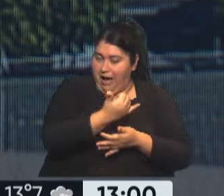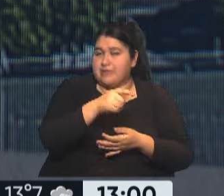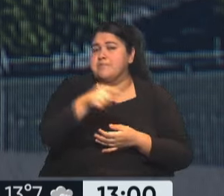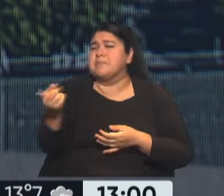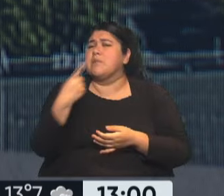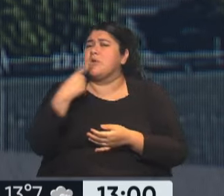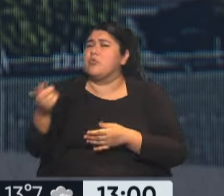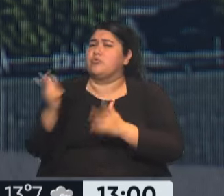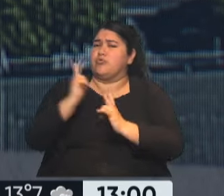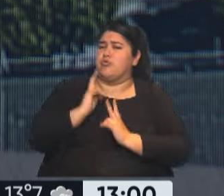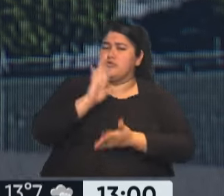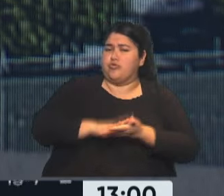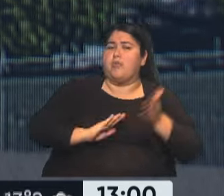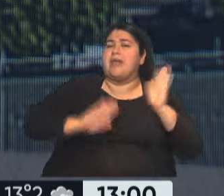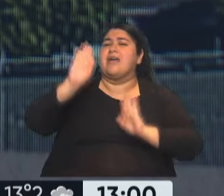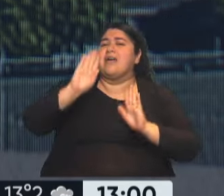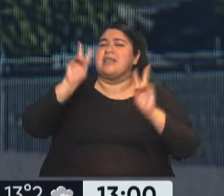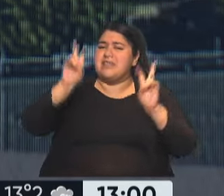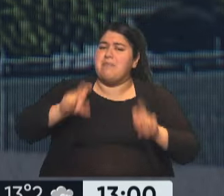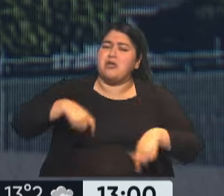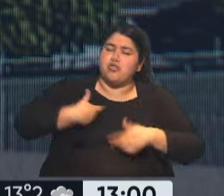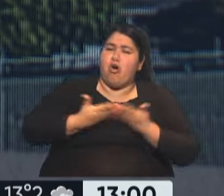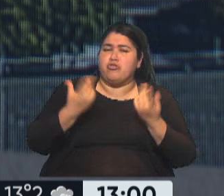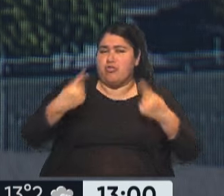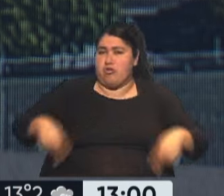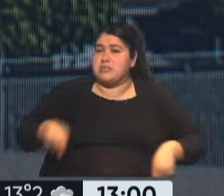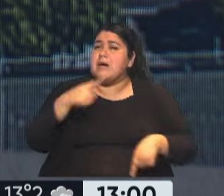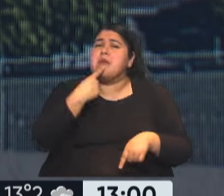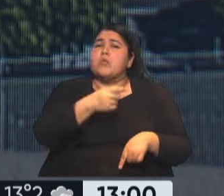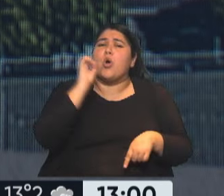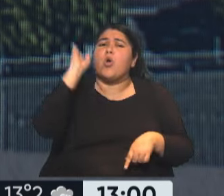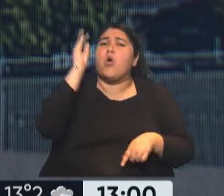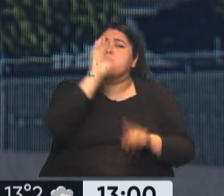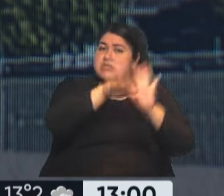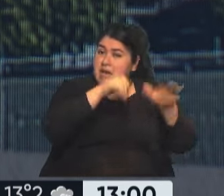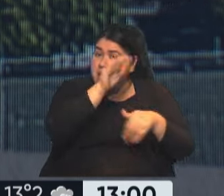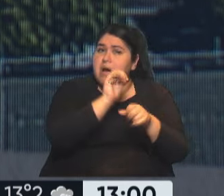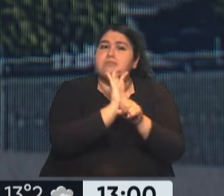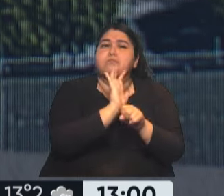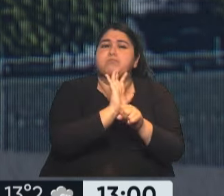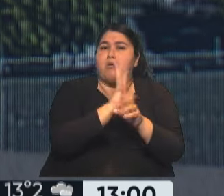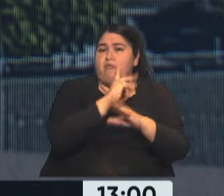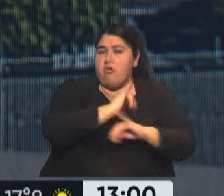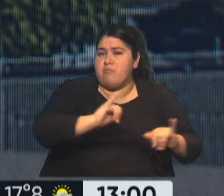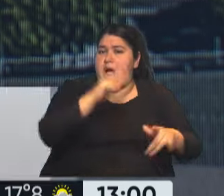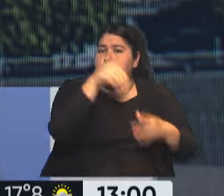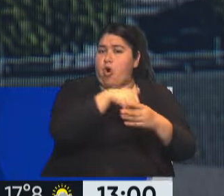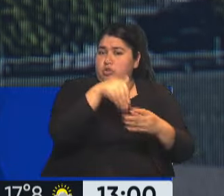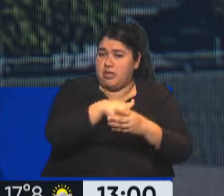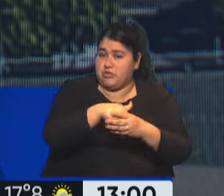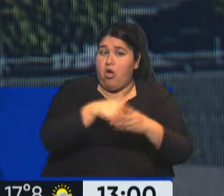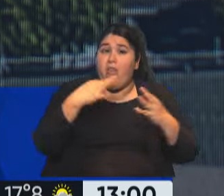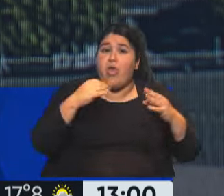socios y venías por ese rumbo y nos desviamos un poquito. ¿El club qué tiene que llamar? ¿A elecciones para definir? Es decir, tiene que haber como una especie de